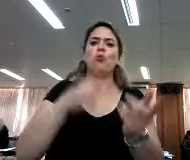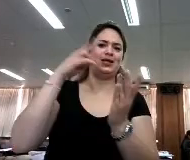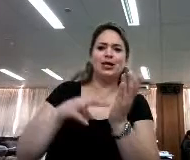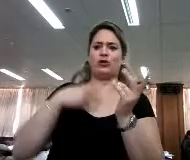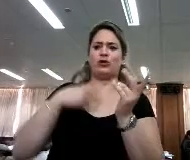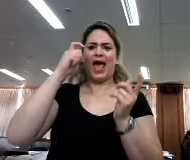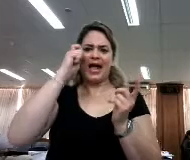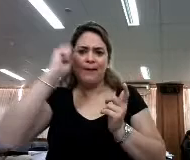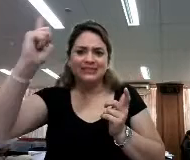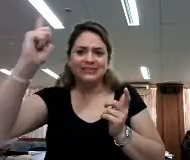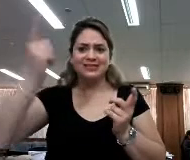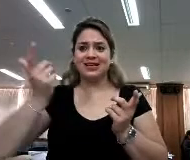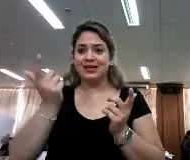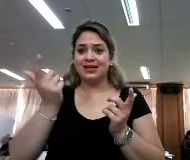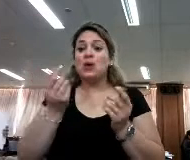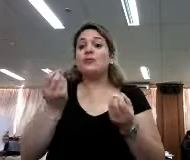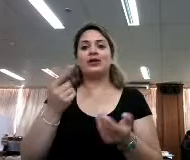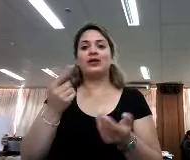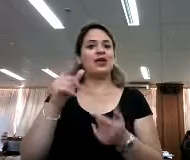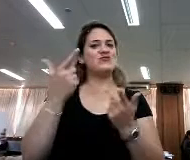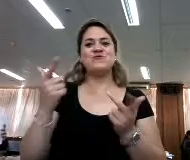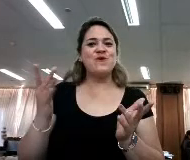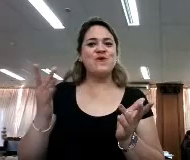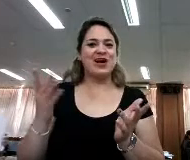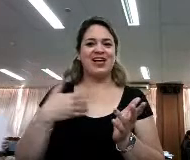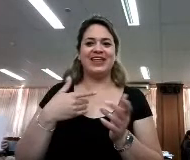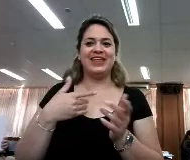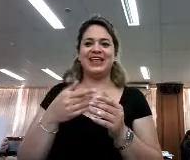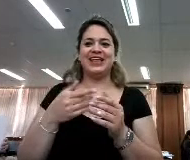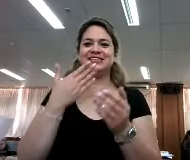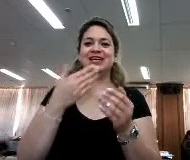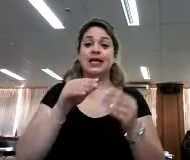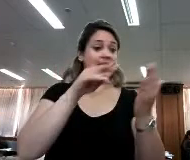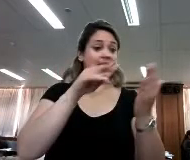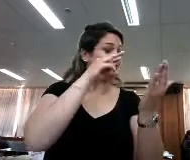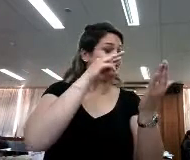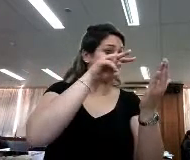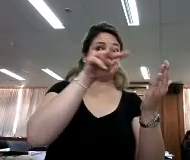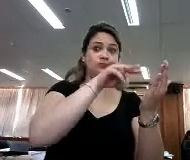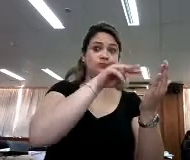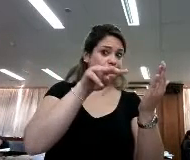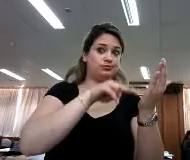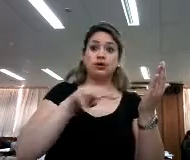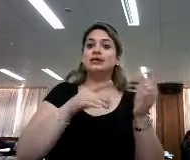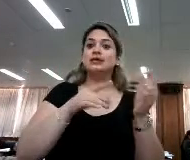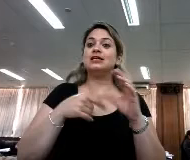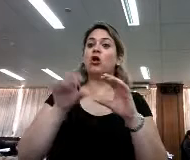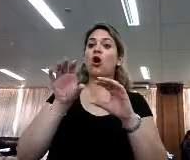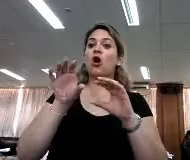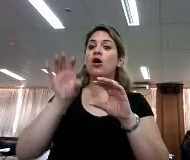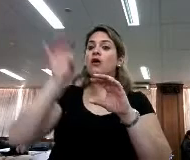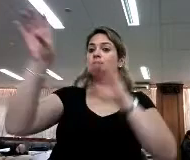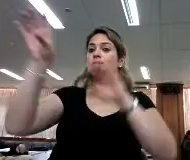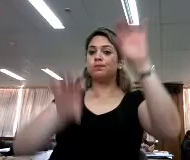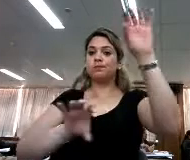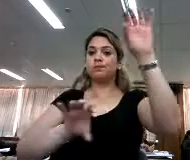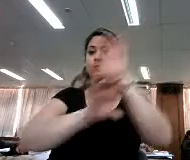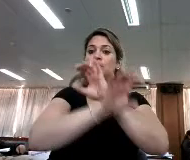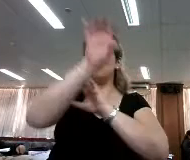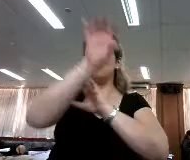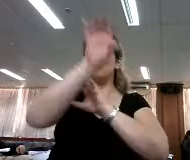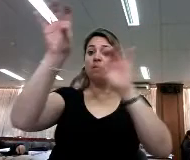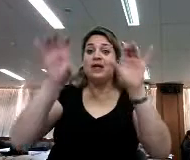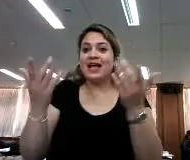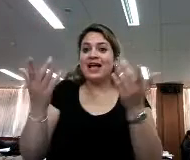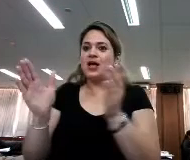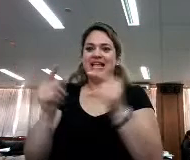capacidades, porque ya no vamos a leer puramente en formato horizontal, sino vamos a leer en forma cuarticular, o sea,